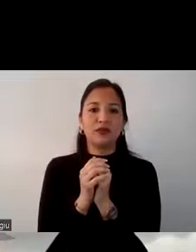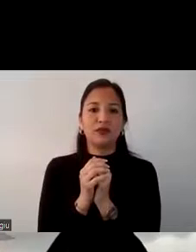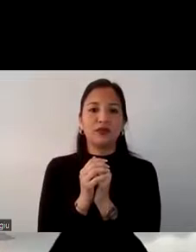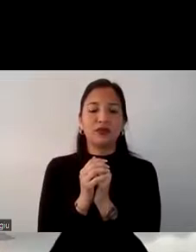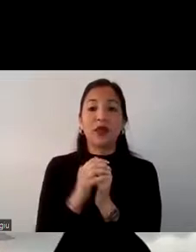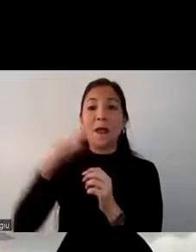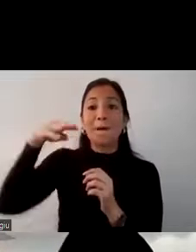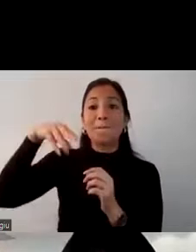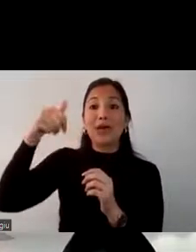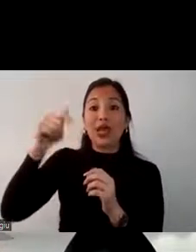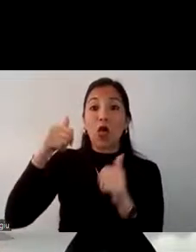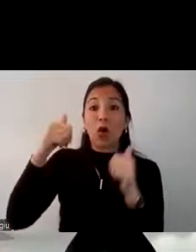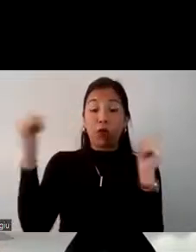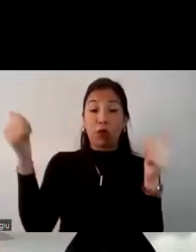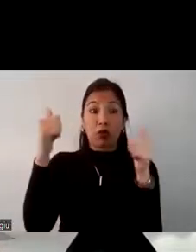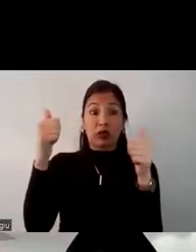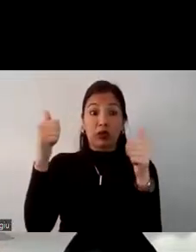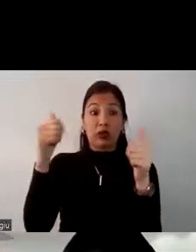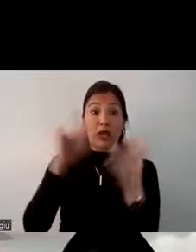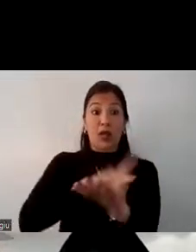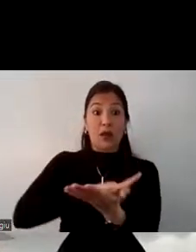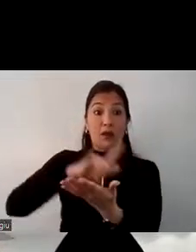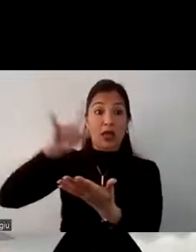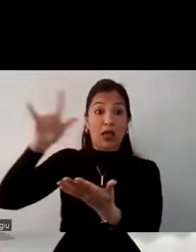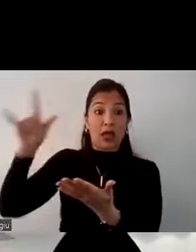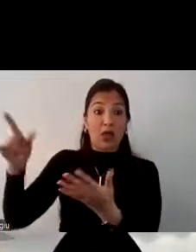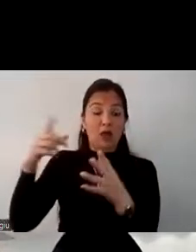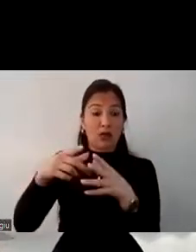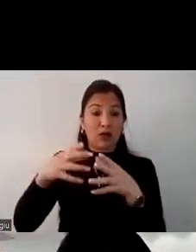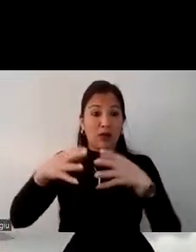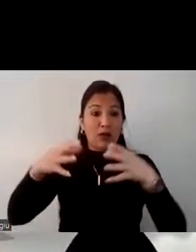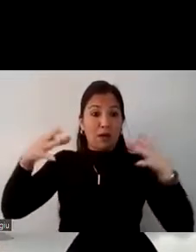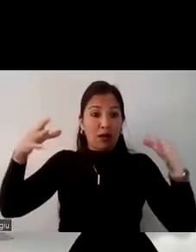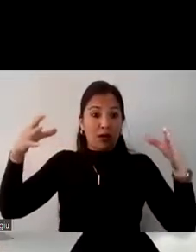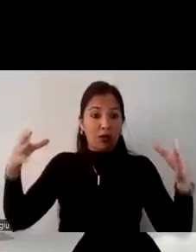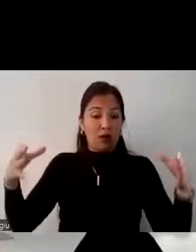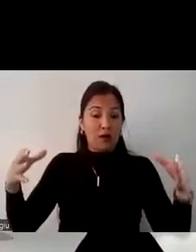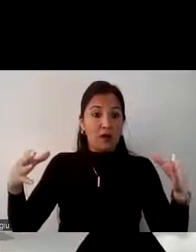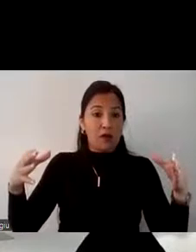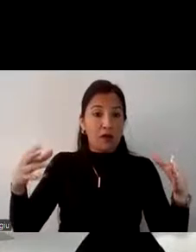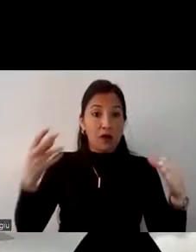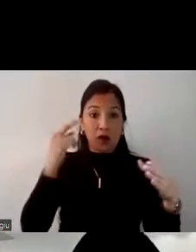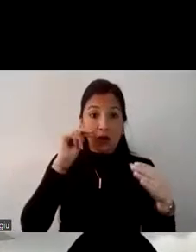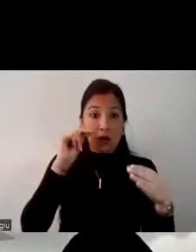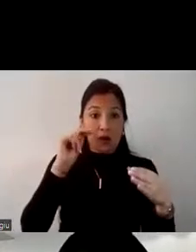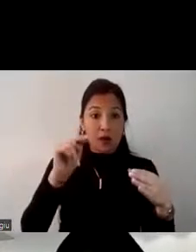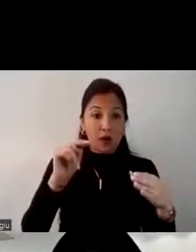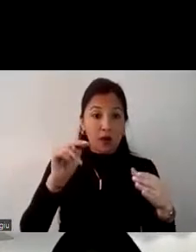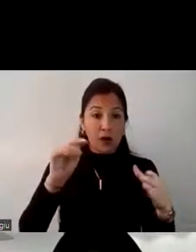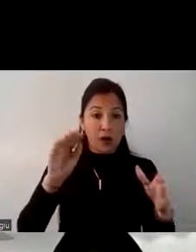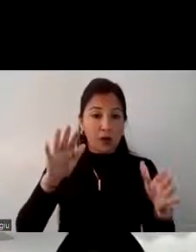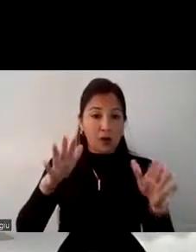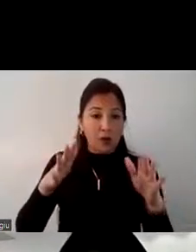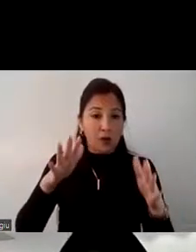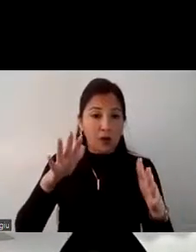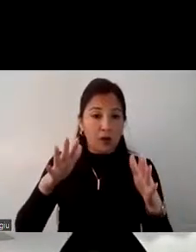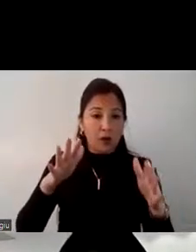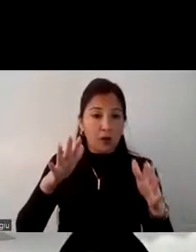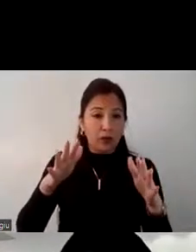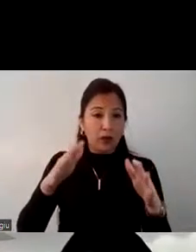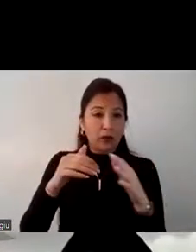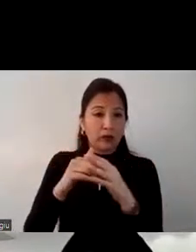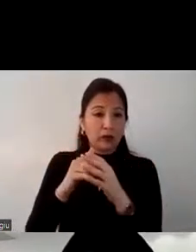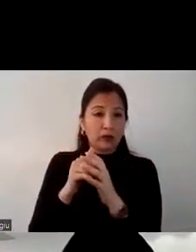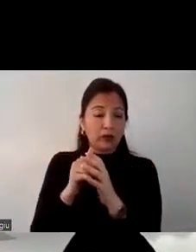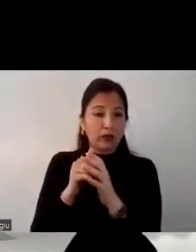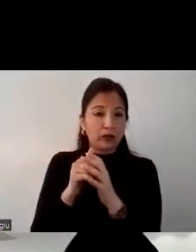de viajeros ecuatorianos el tamaño potencial del mercado vemos que es el mercado potencial de